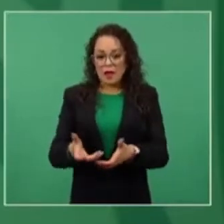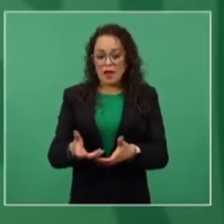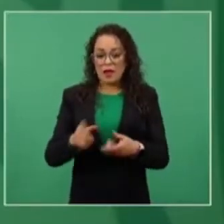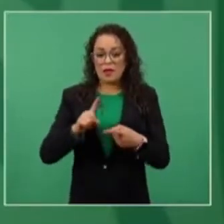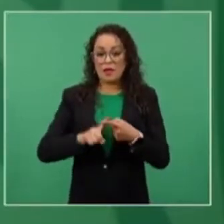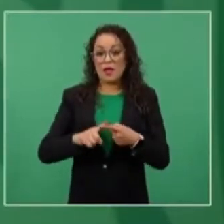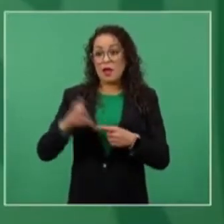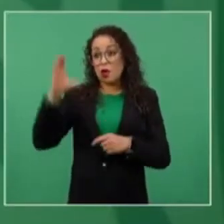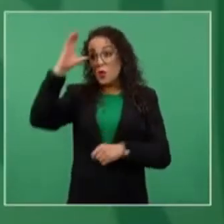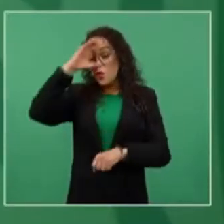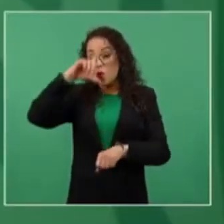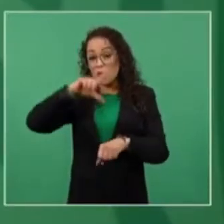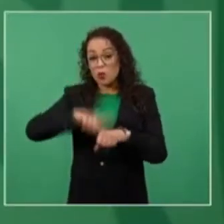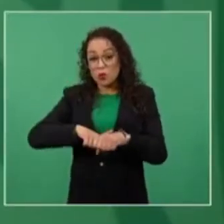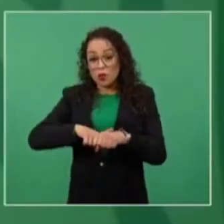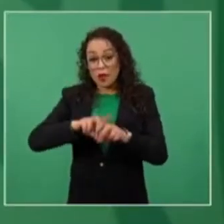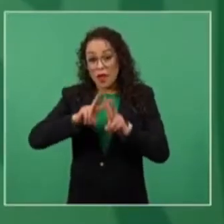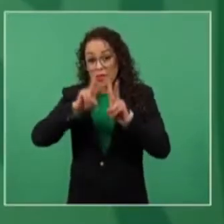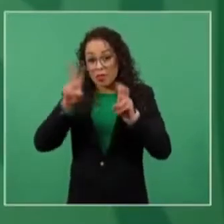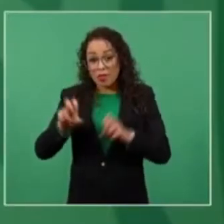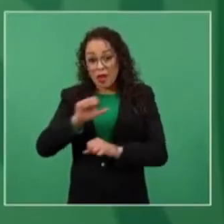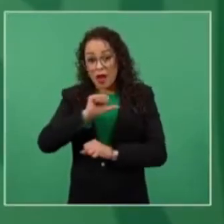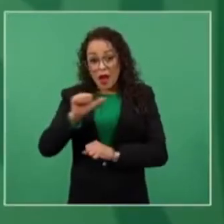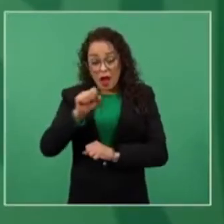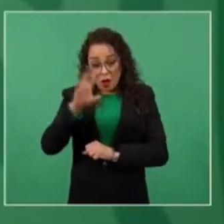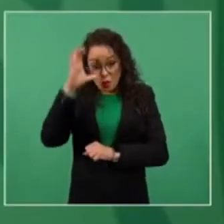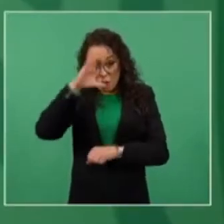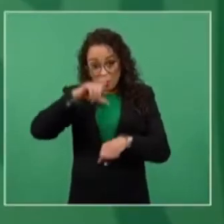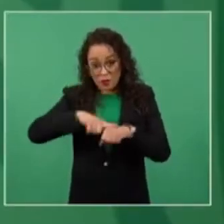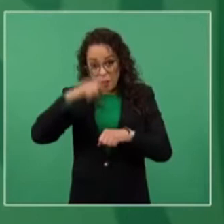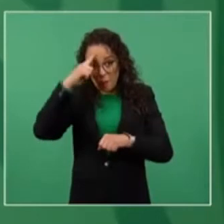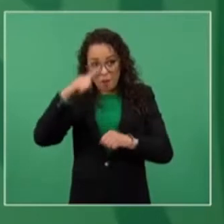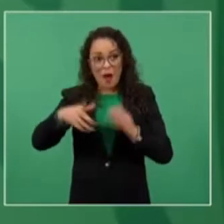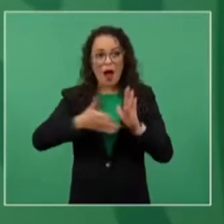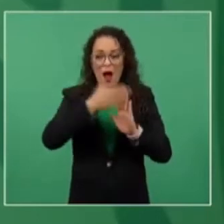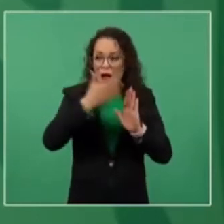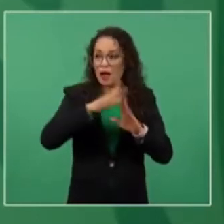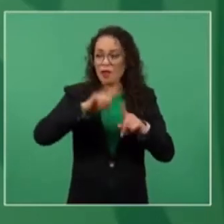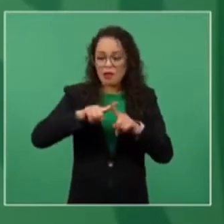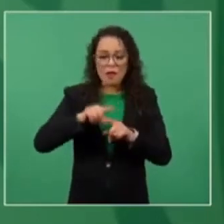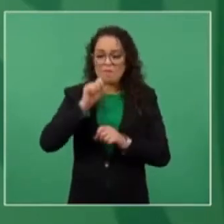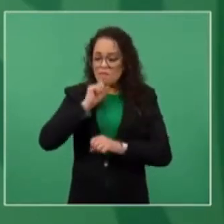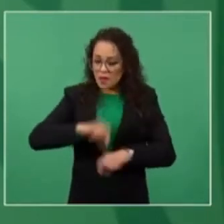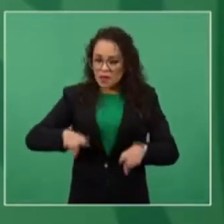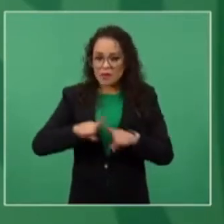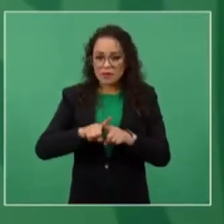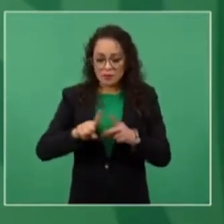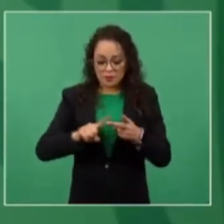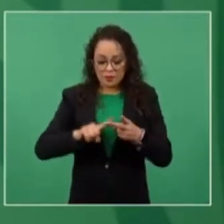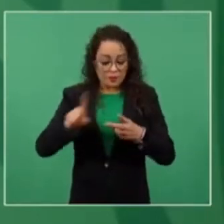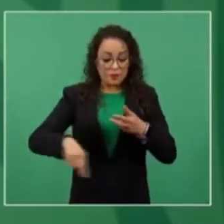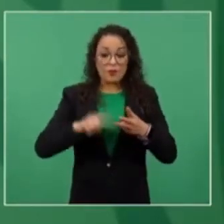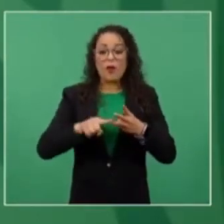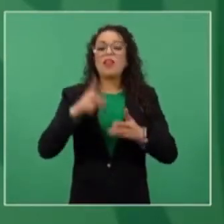toda la infraestructura de cultura y deporte,